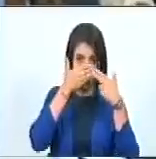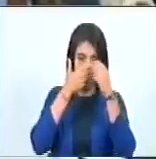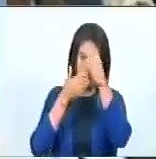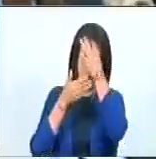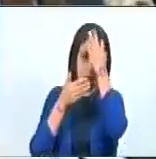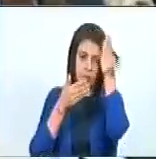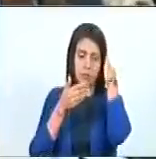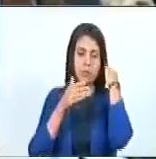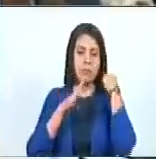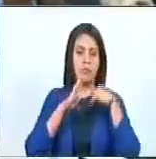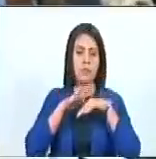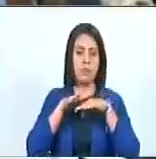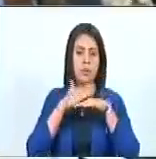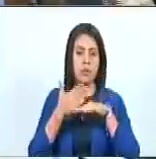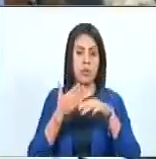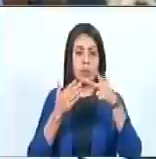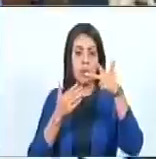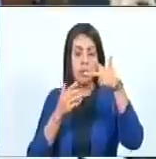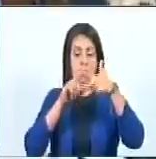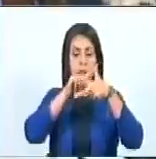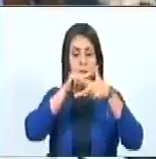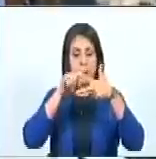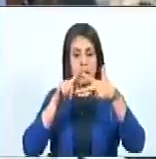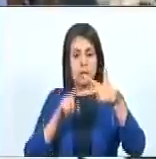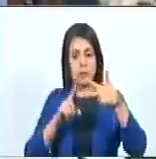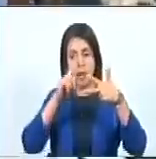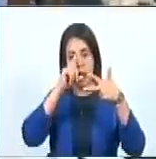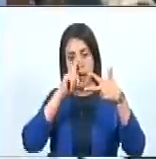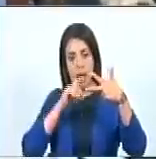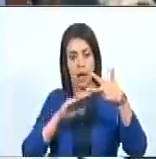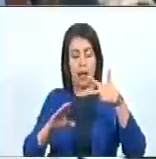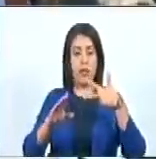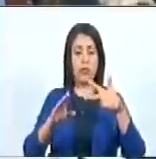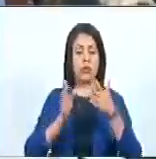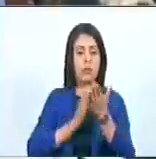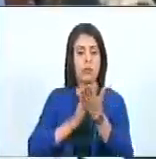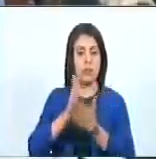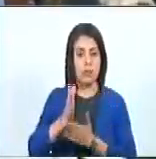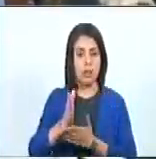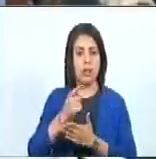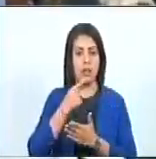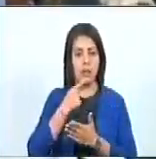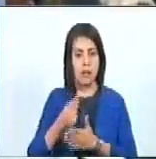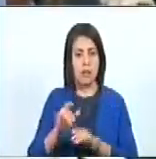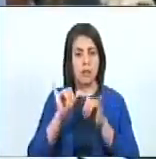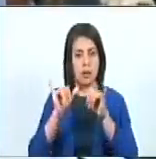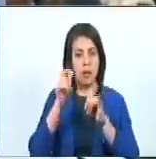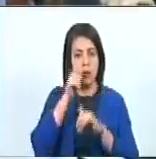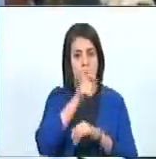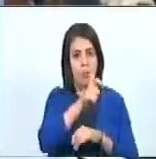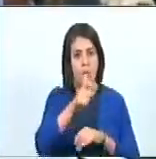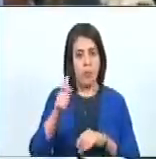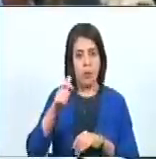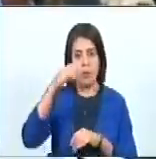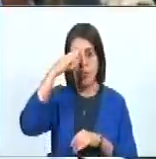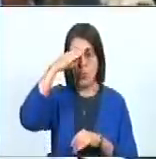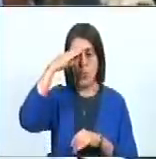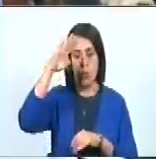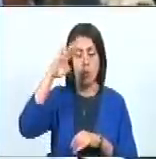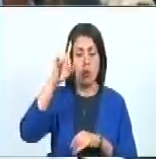Asimismo, por tercer año, incluyen en esta lista a nuestro hermano del pueblo de Cuba.